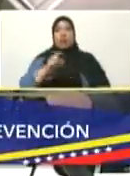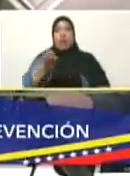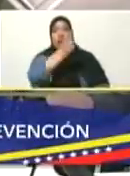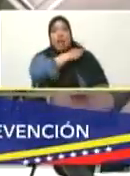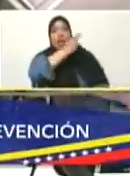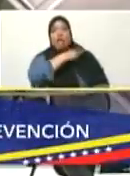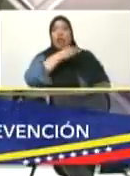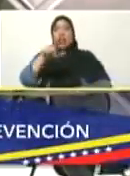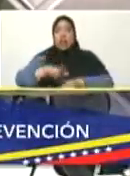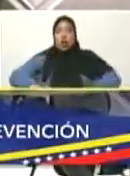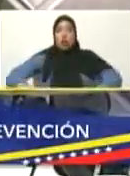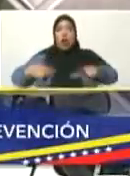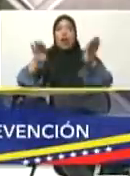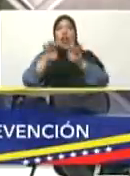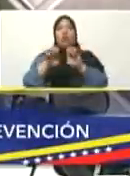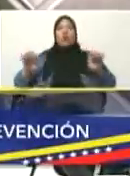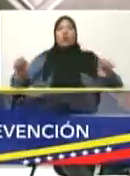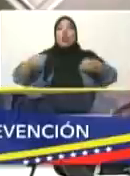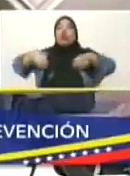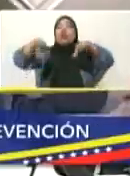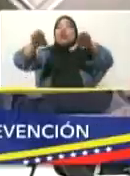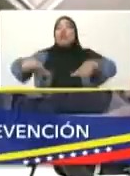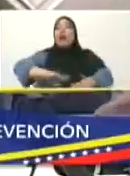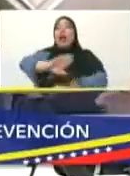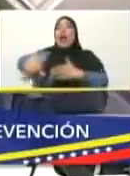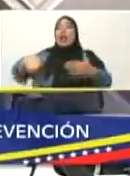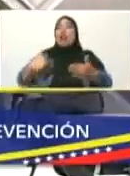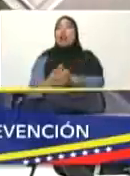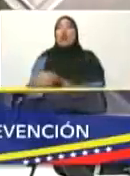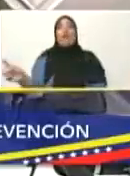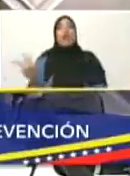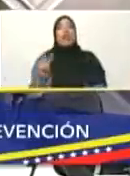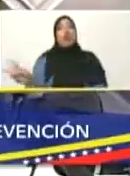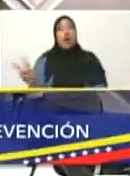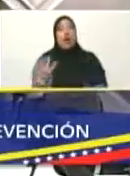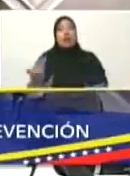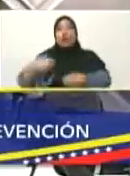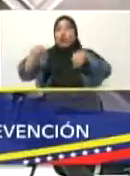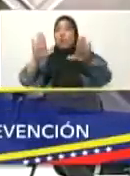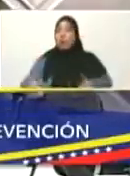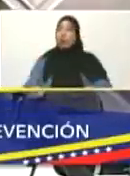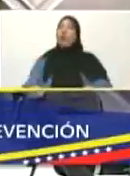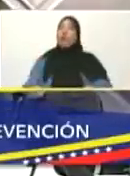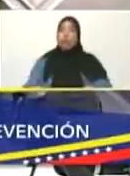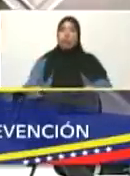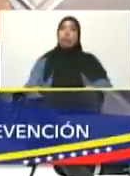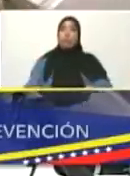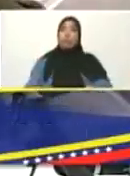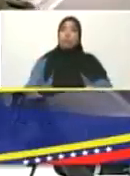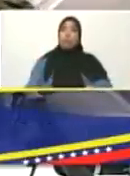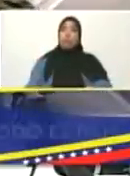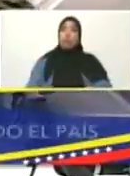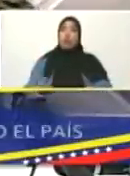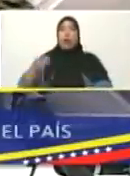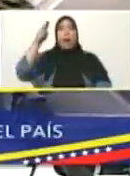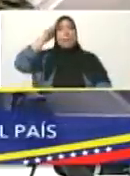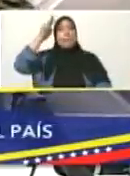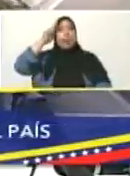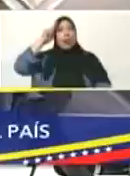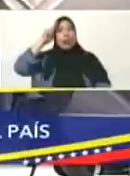zona. Suspendidas las clases, miércoles y jueves, en todo el territorio nacional. Para que tengamos mente